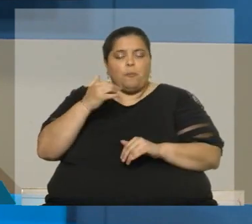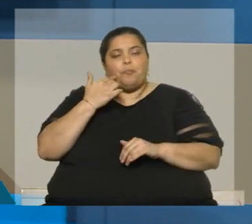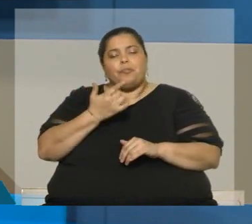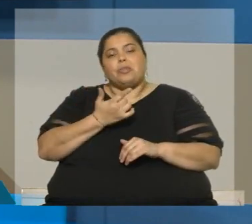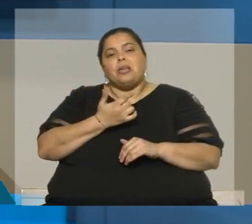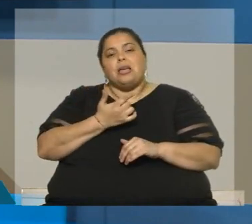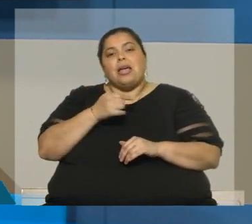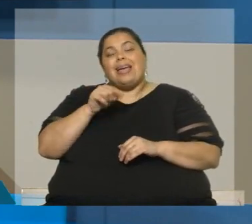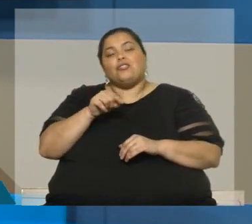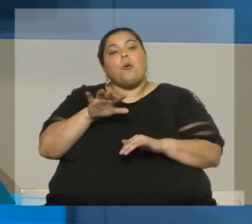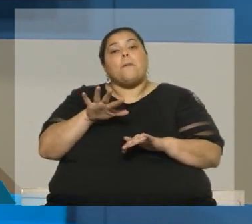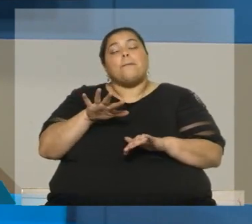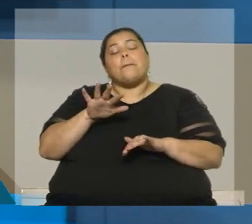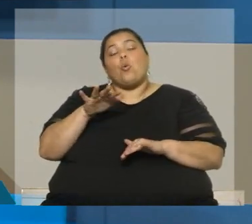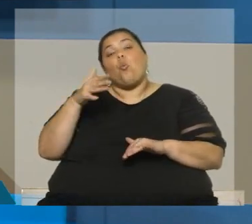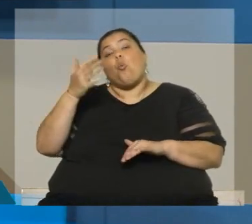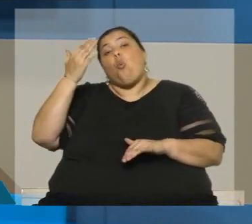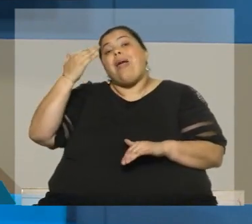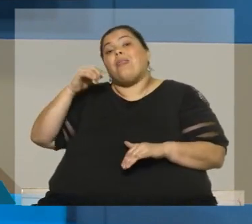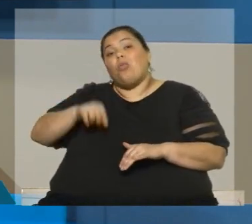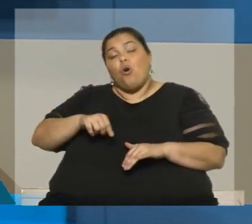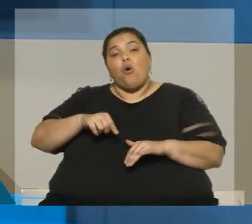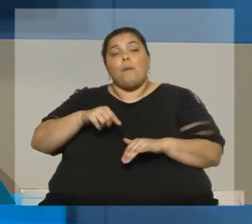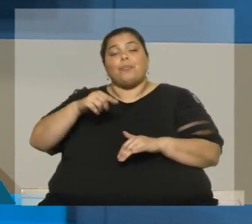algo que parecía imposible, ¿no? Que es que alguien... ¿No lo esperaba?